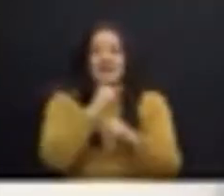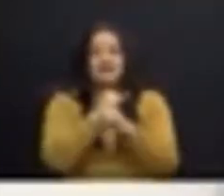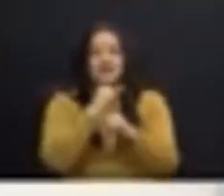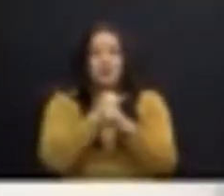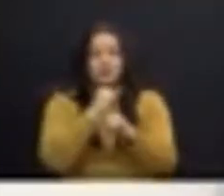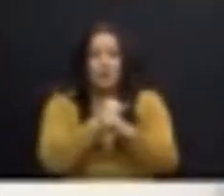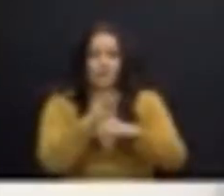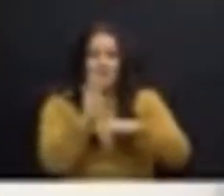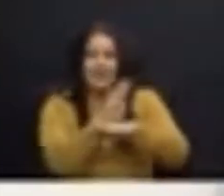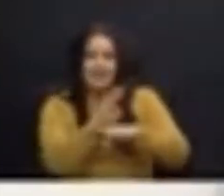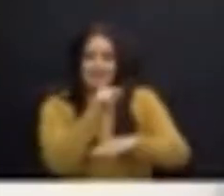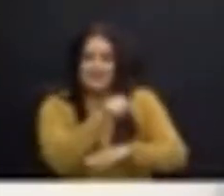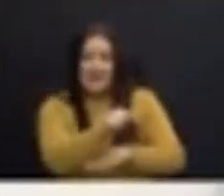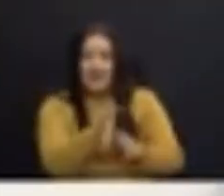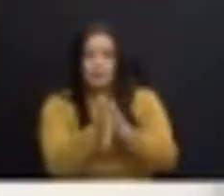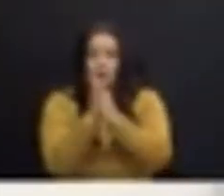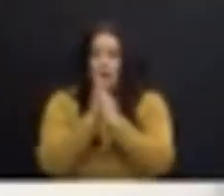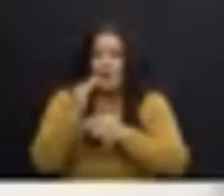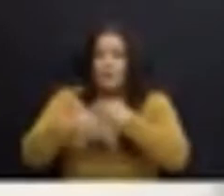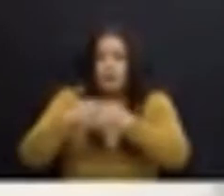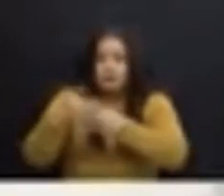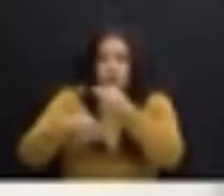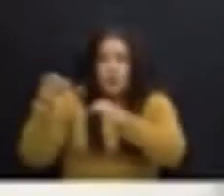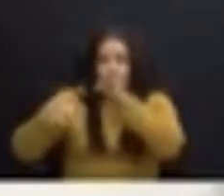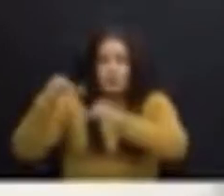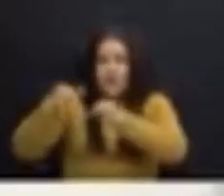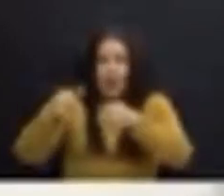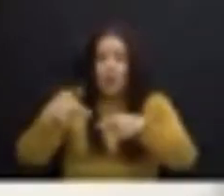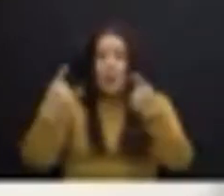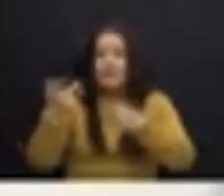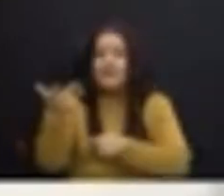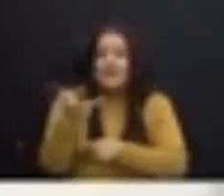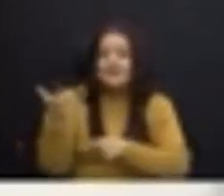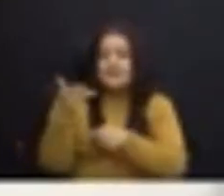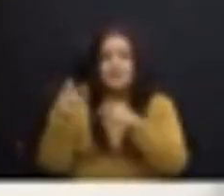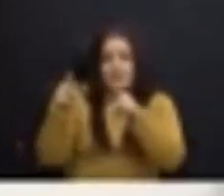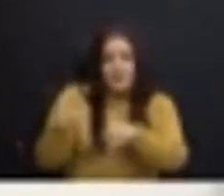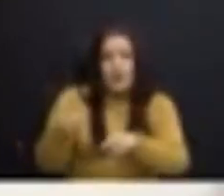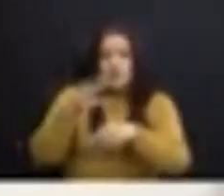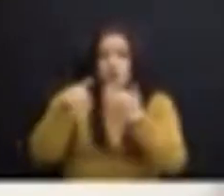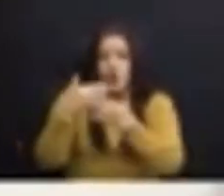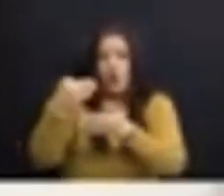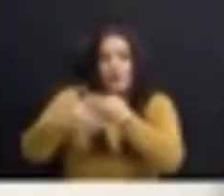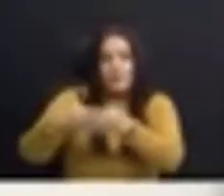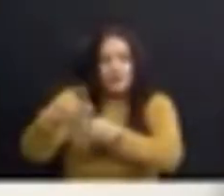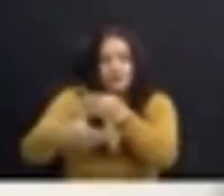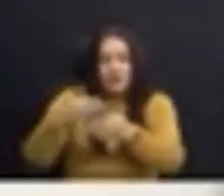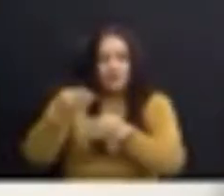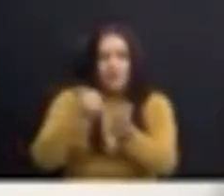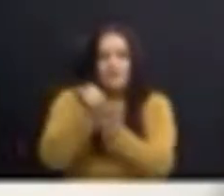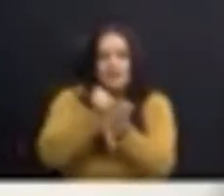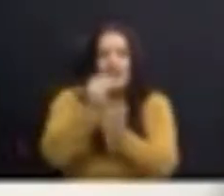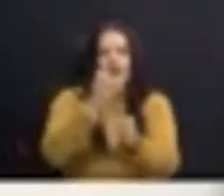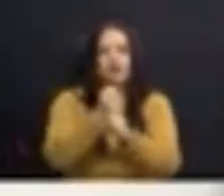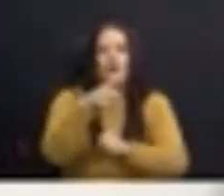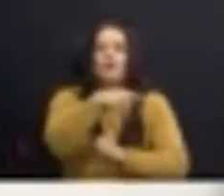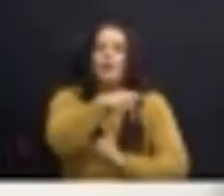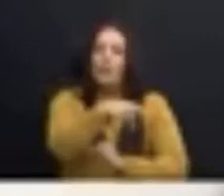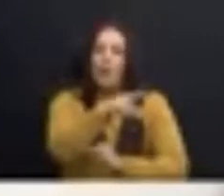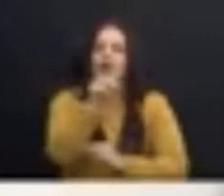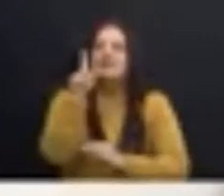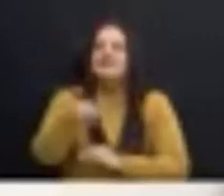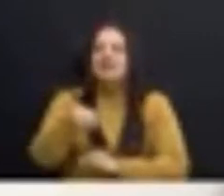solicitó en el proceso judicial contra los comisionados que todo el proceso de investigación hecho por la Coprocom fuera